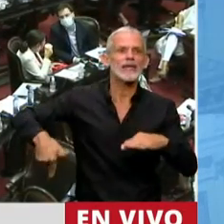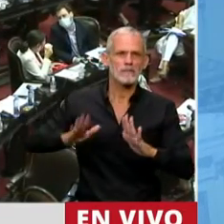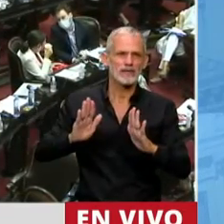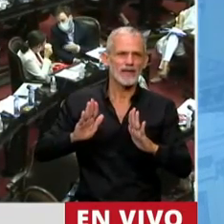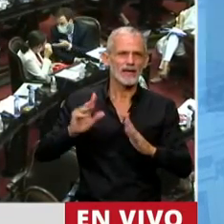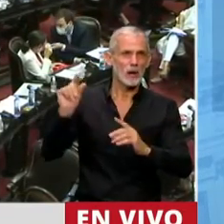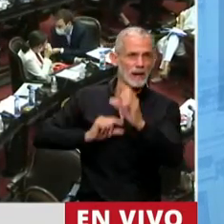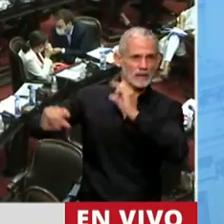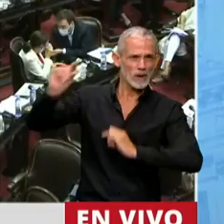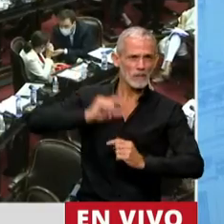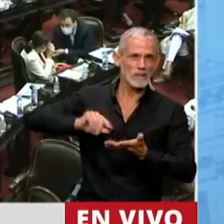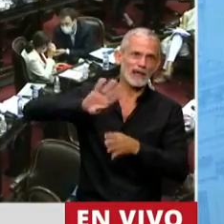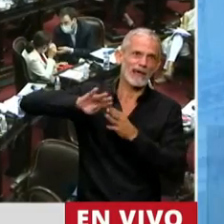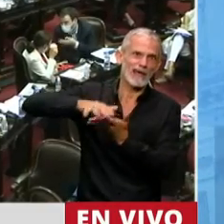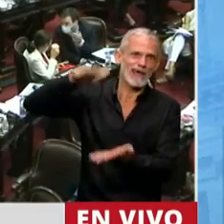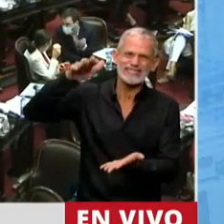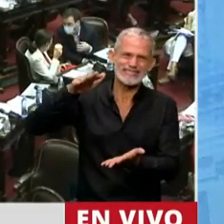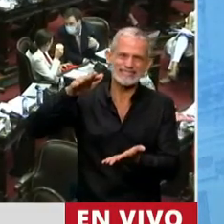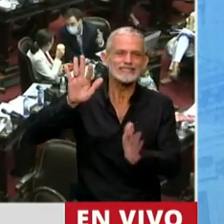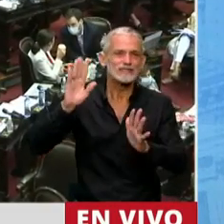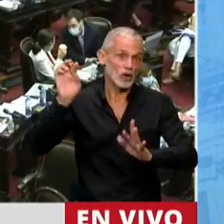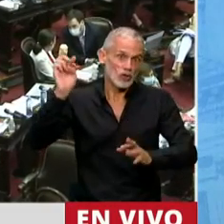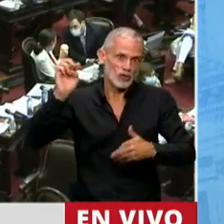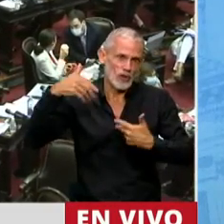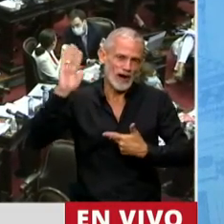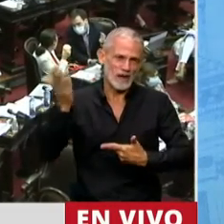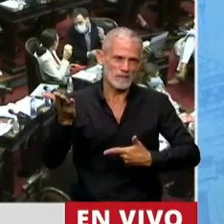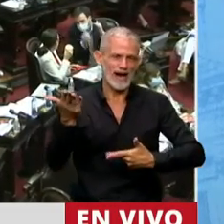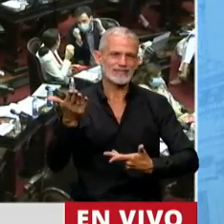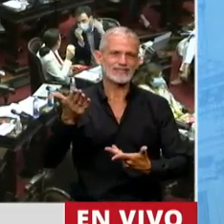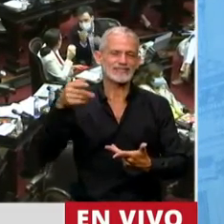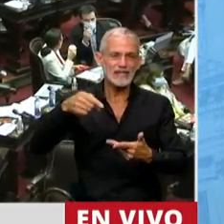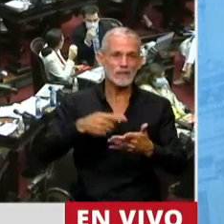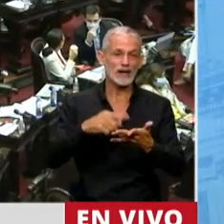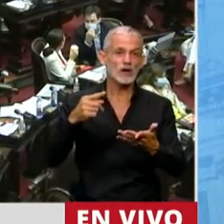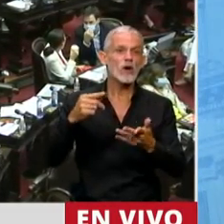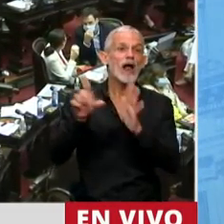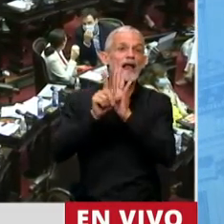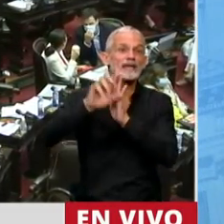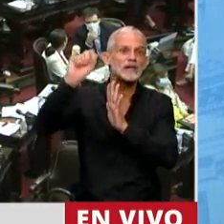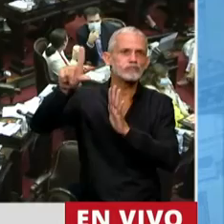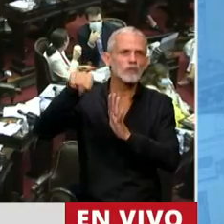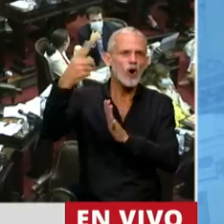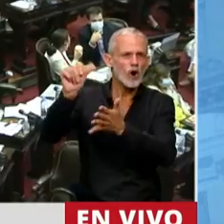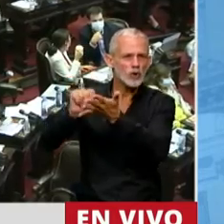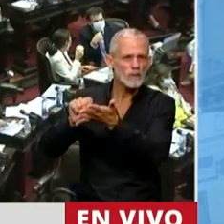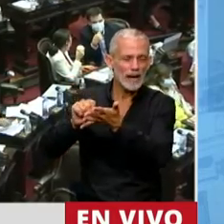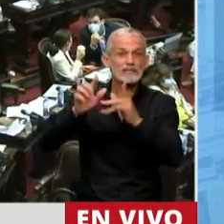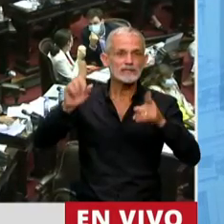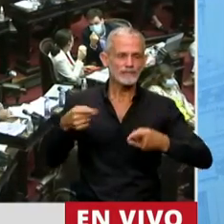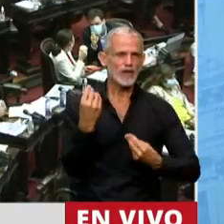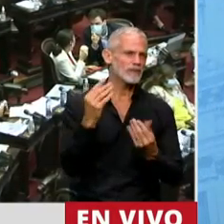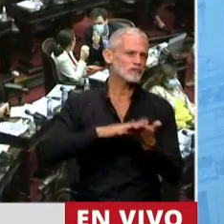al deneudamiento fundamentalmente en moneda extranjera, en legislación y en jurisdicción extranjera. Y lo mismo